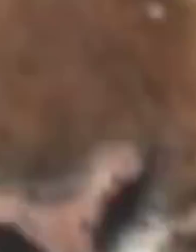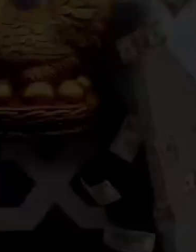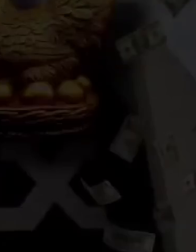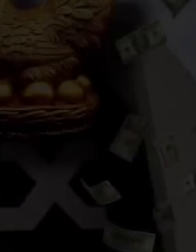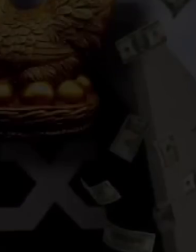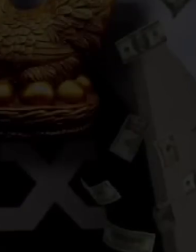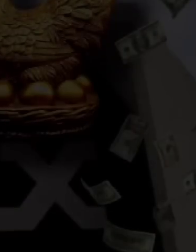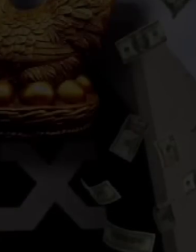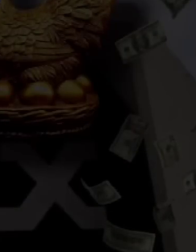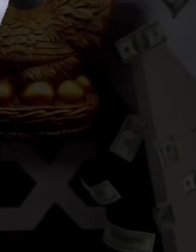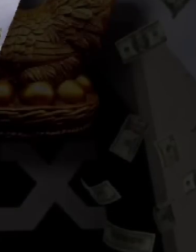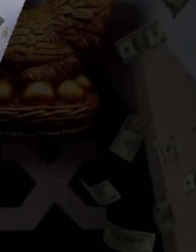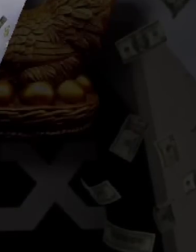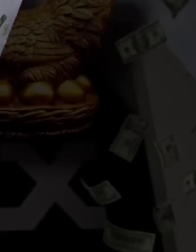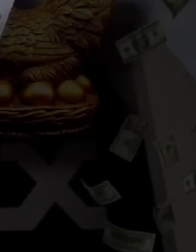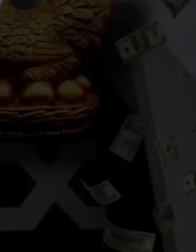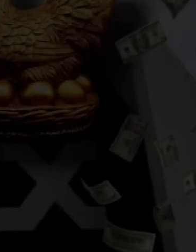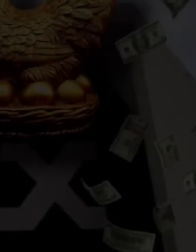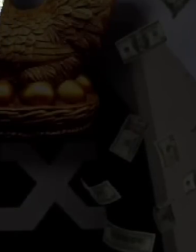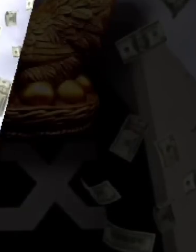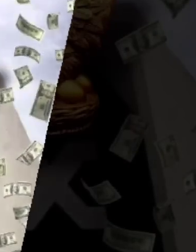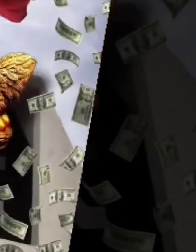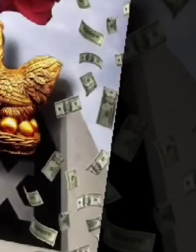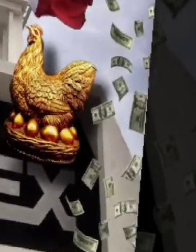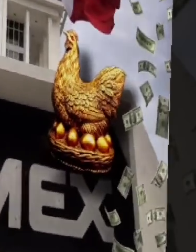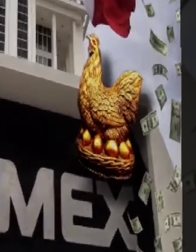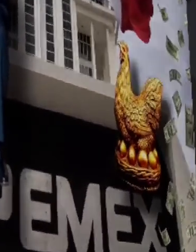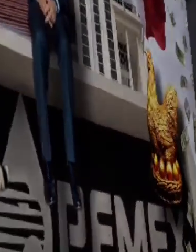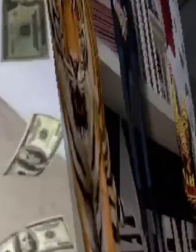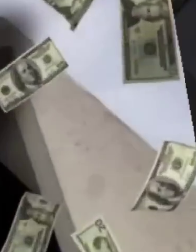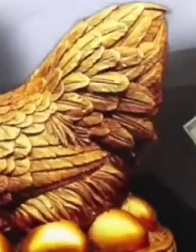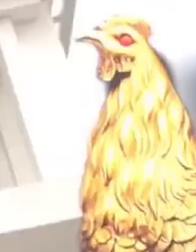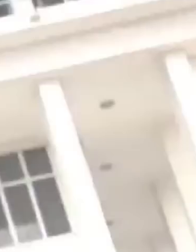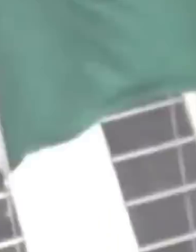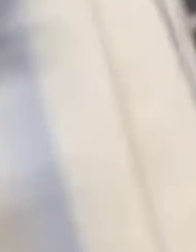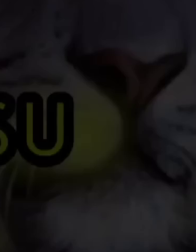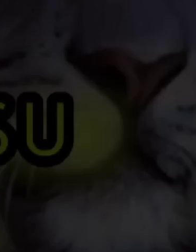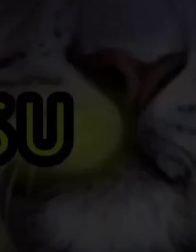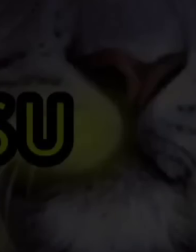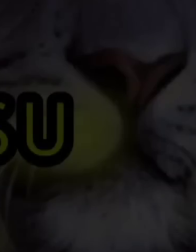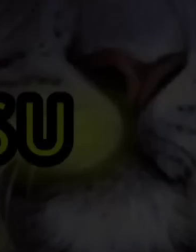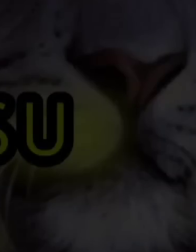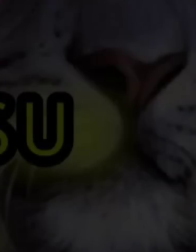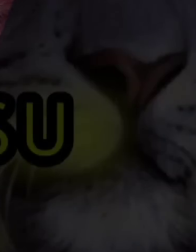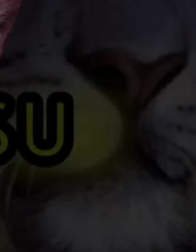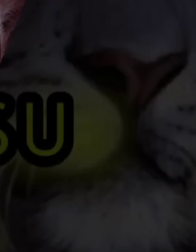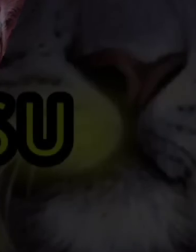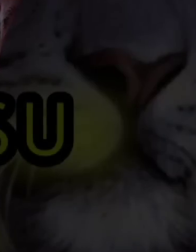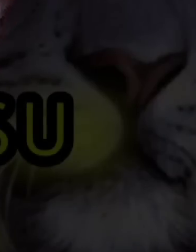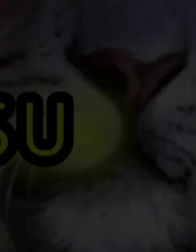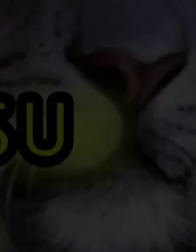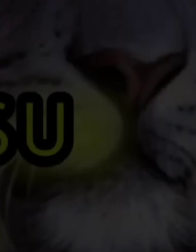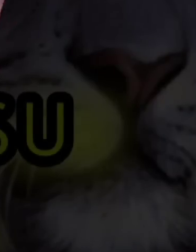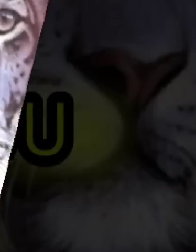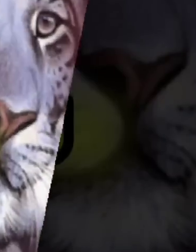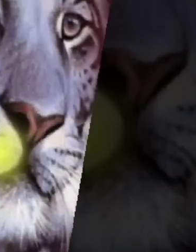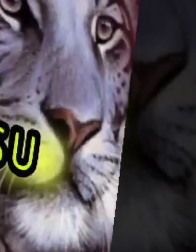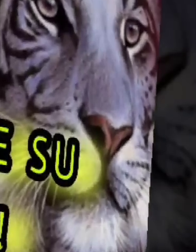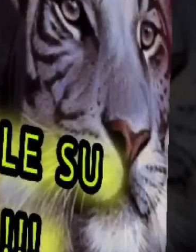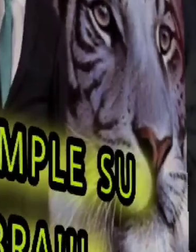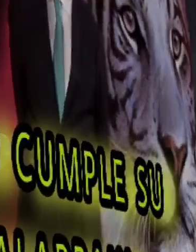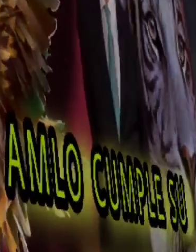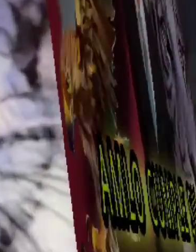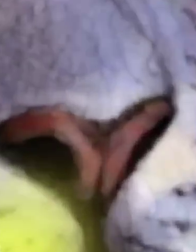pero daremos preferencia a los más humildes y a los olvidados. Voy a